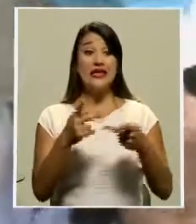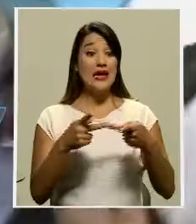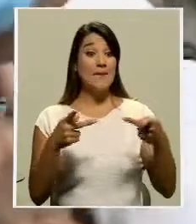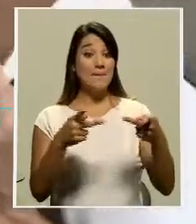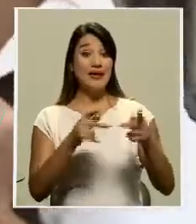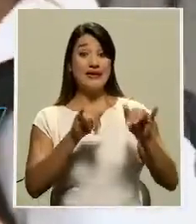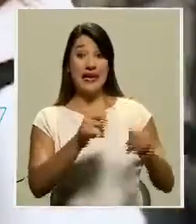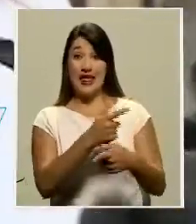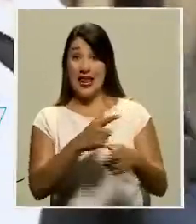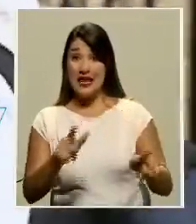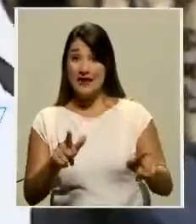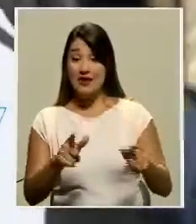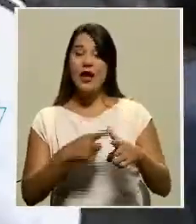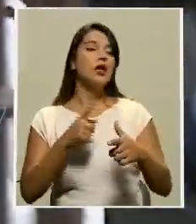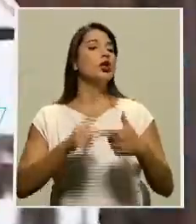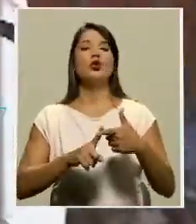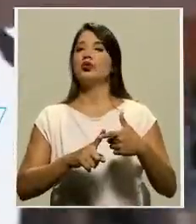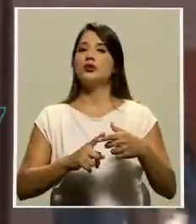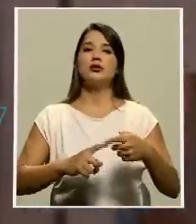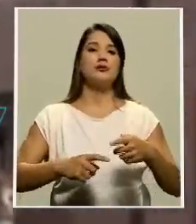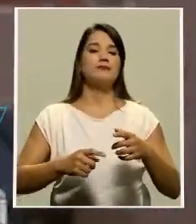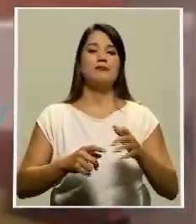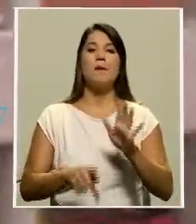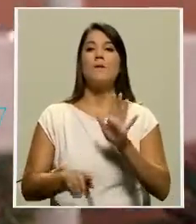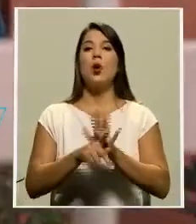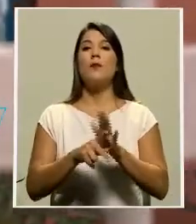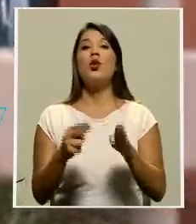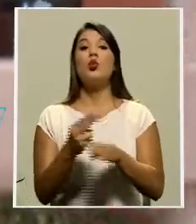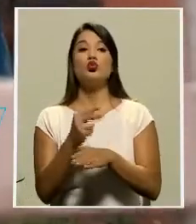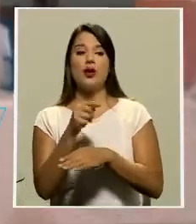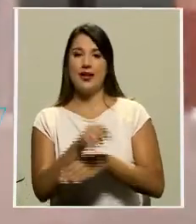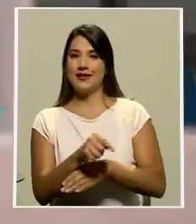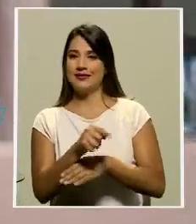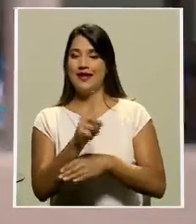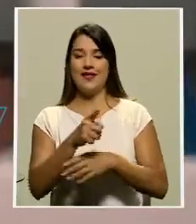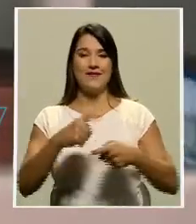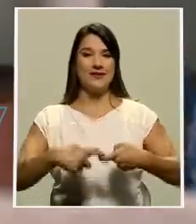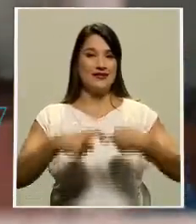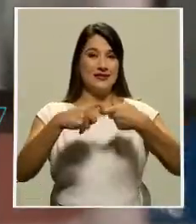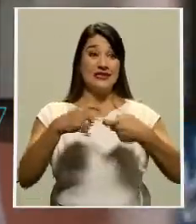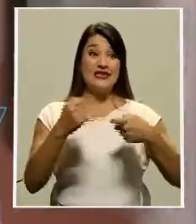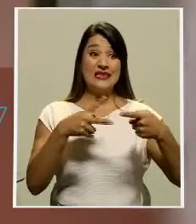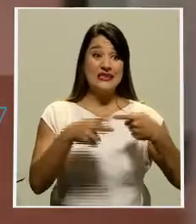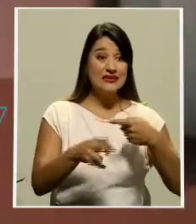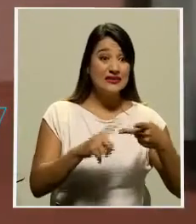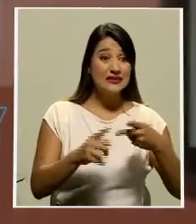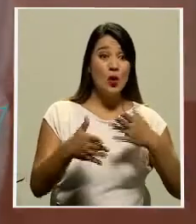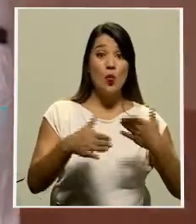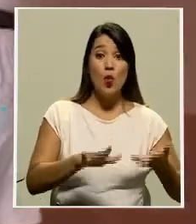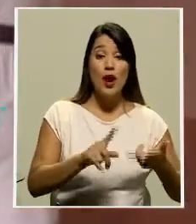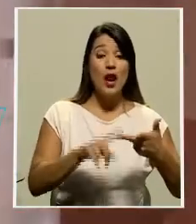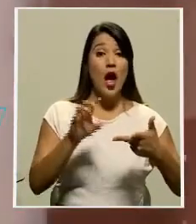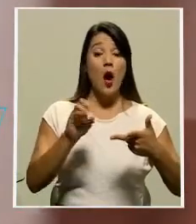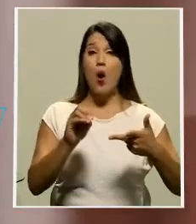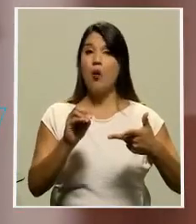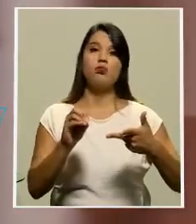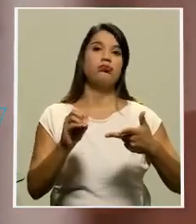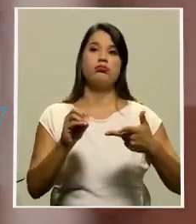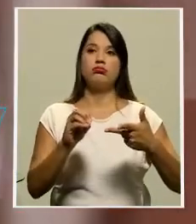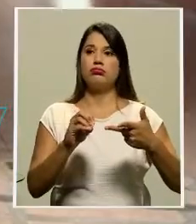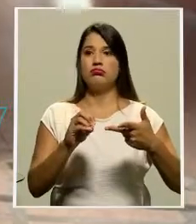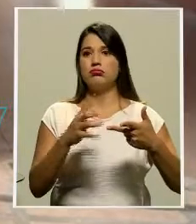De esta forma los profesores que renuncien, despidan o fallezcan no podrán sustituirse, generando así que los centros